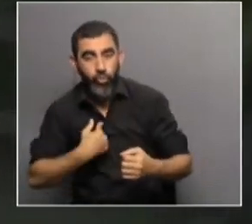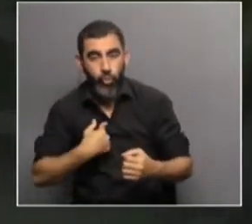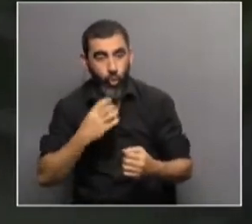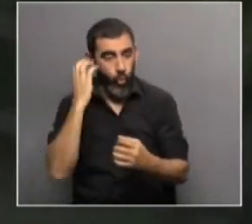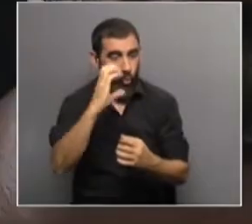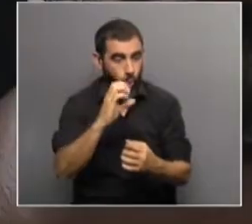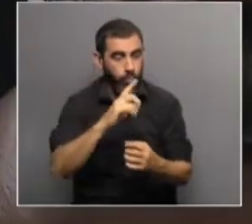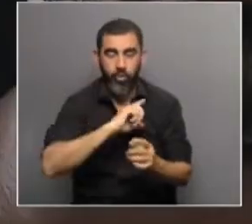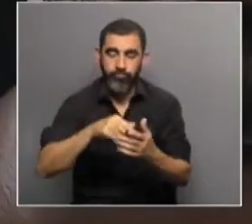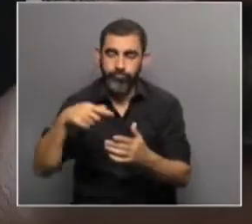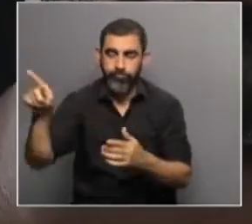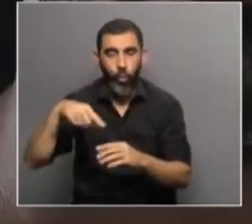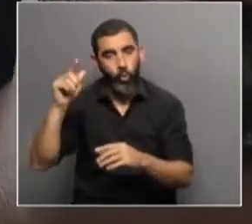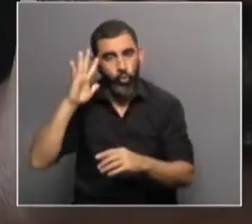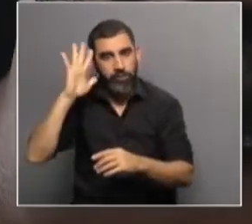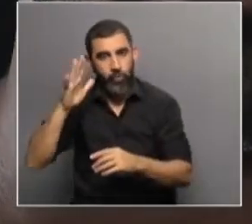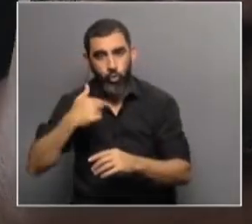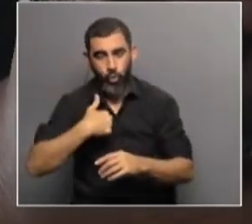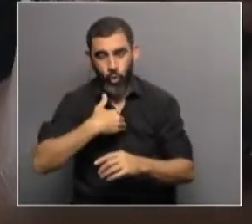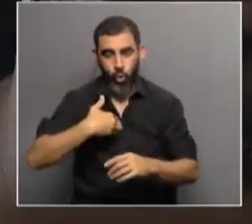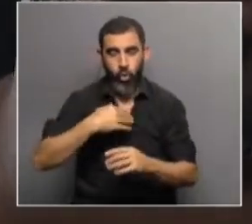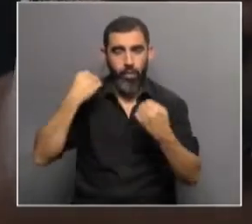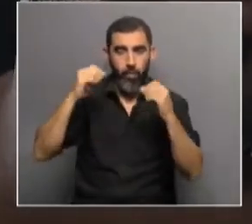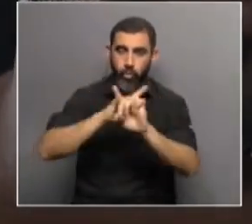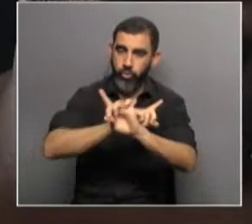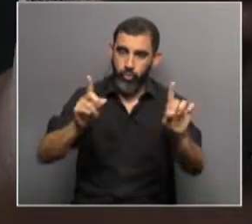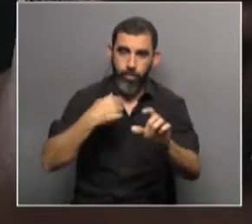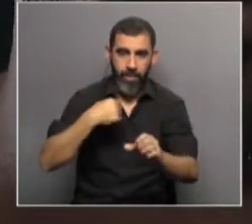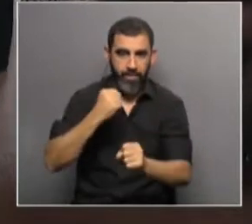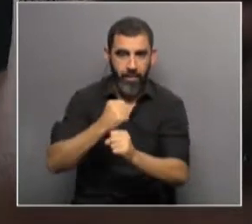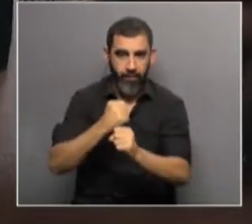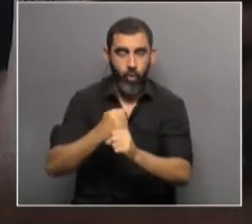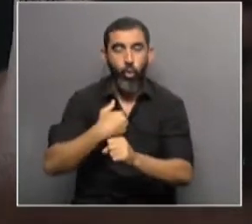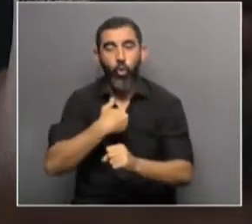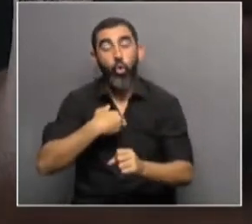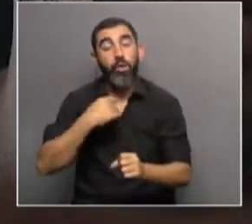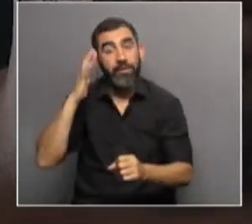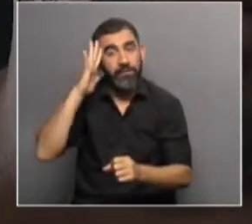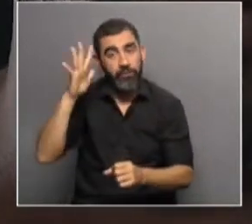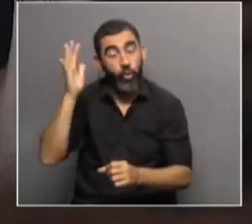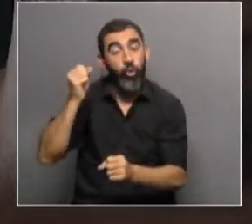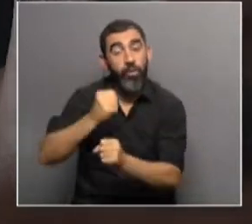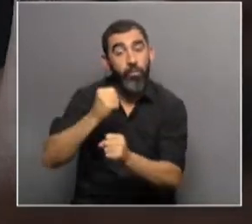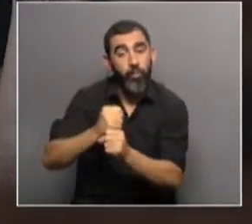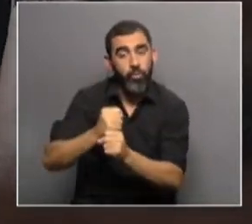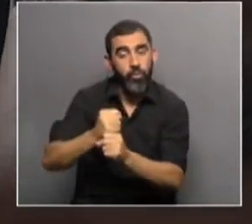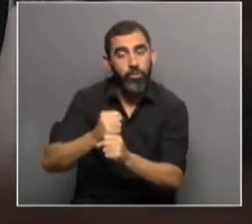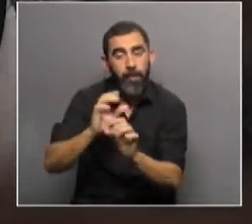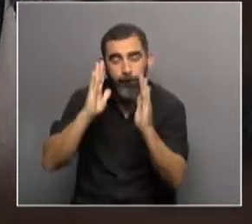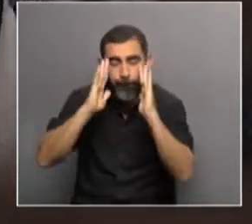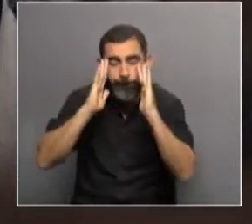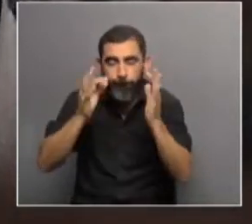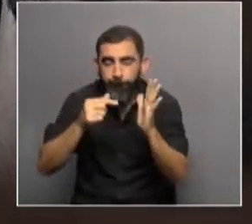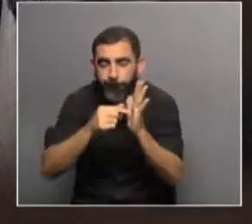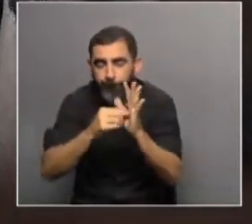club, yo lo derivo. ¿Por qué? Porque no es el rol del psicólogo del deporte. Y el rol del psicólogo del deporte es trabajar habilidades específicas